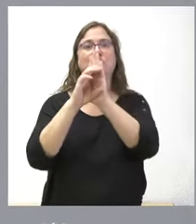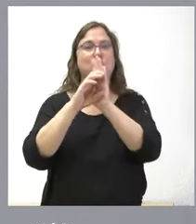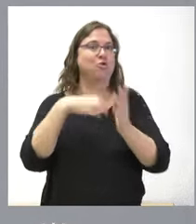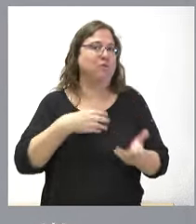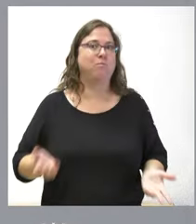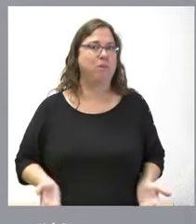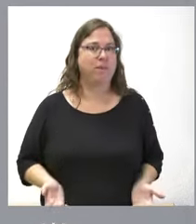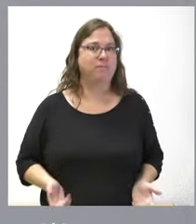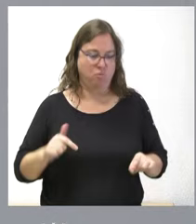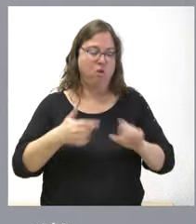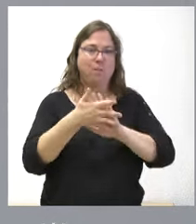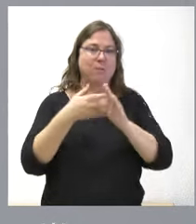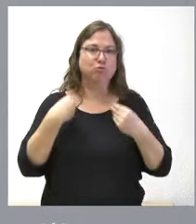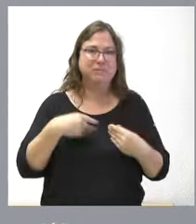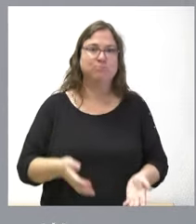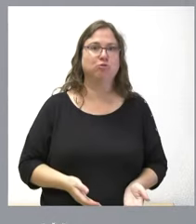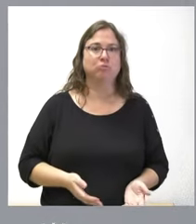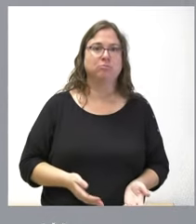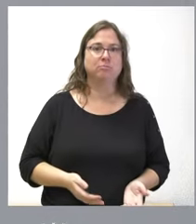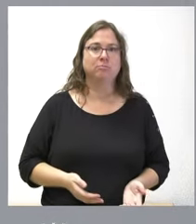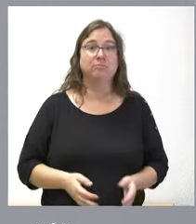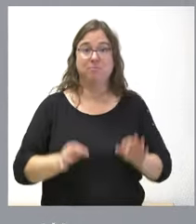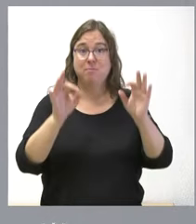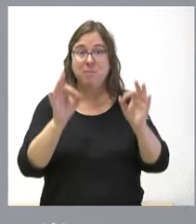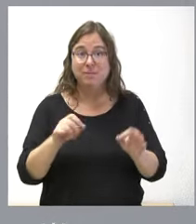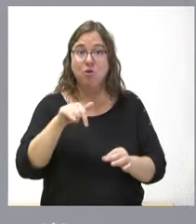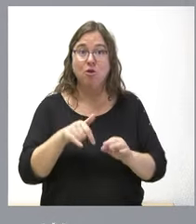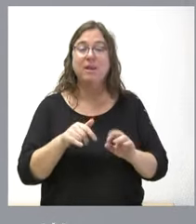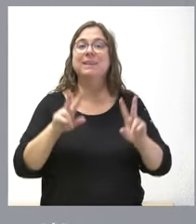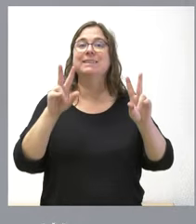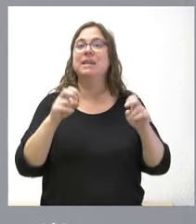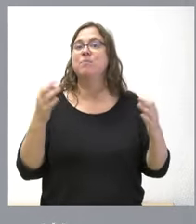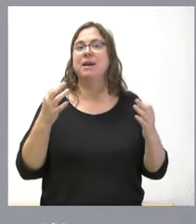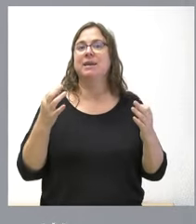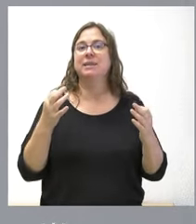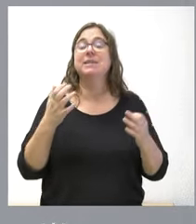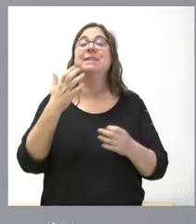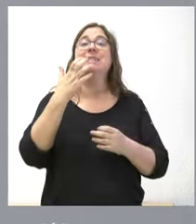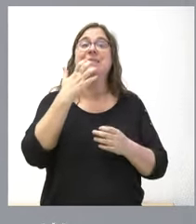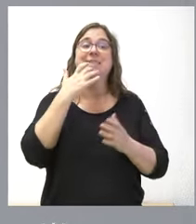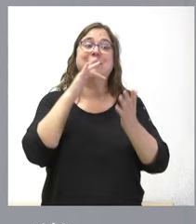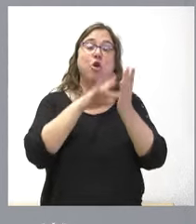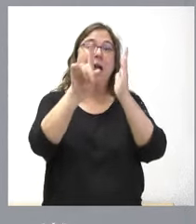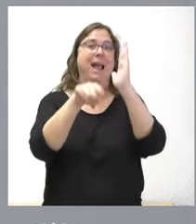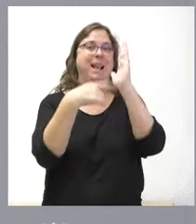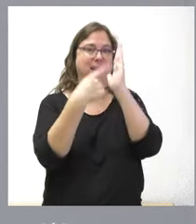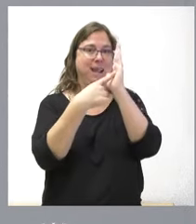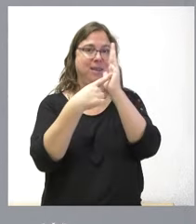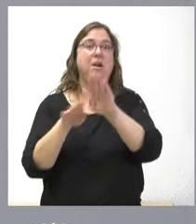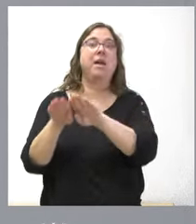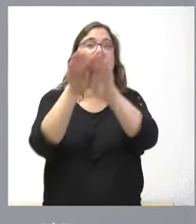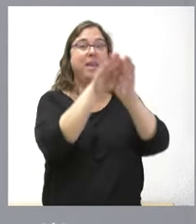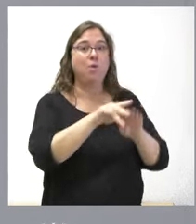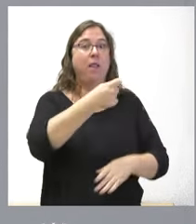que se está hablando hoy se está hablando precisamente de que si se eleva rango de ley la igualdad entre los españoles